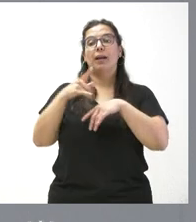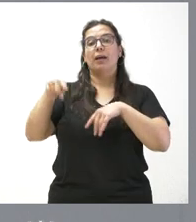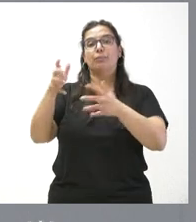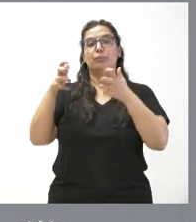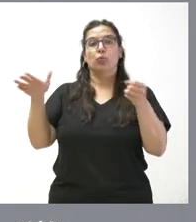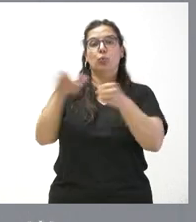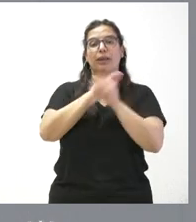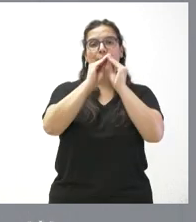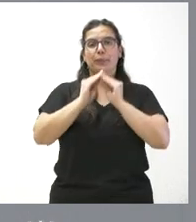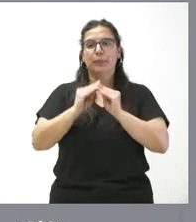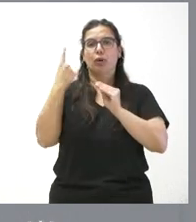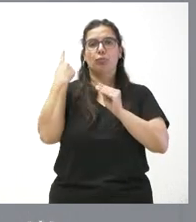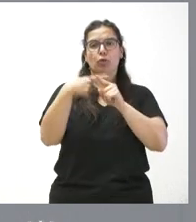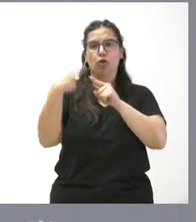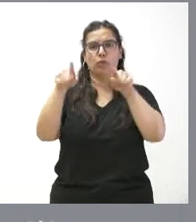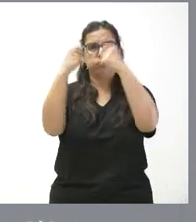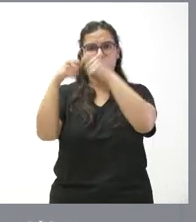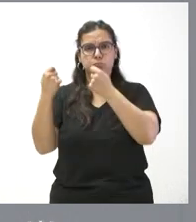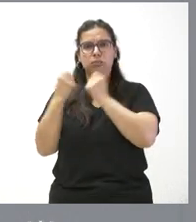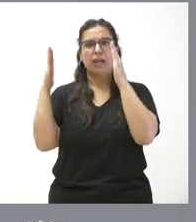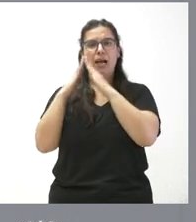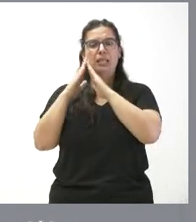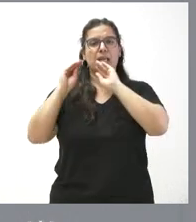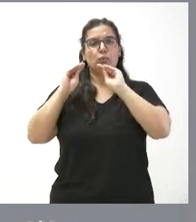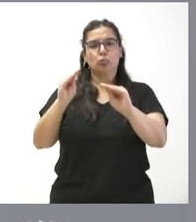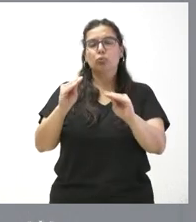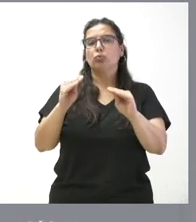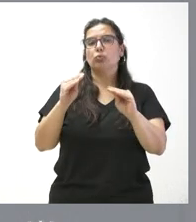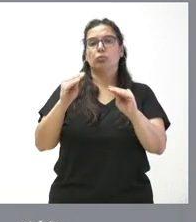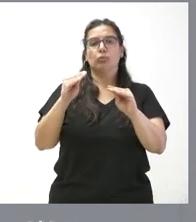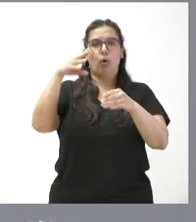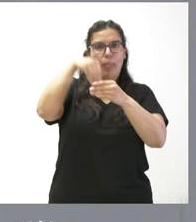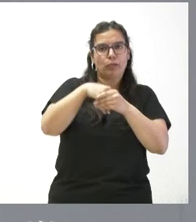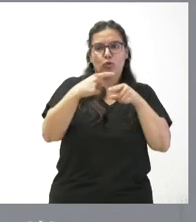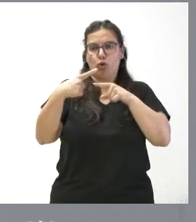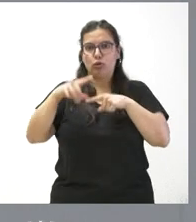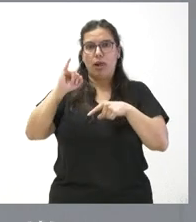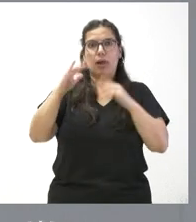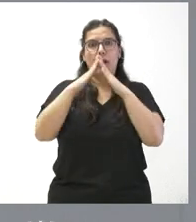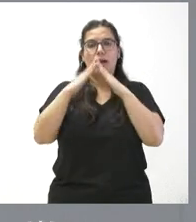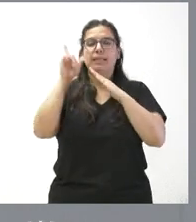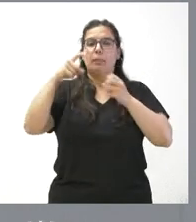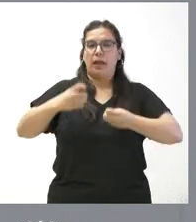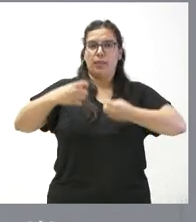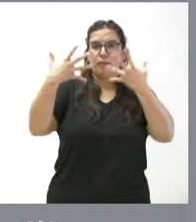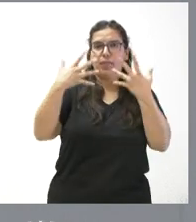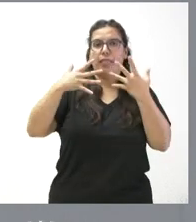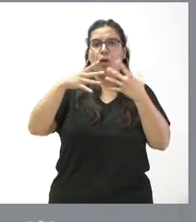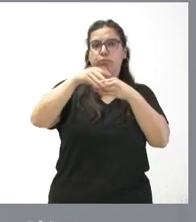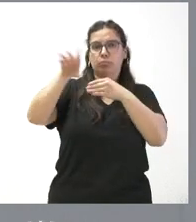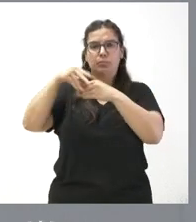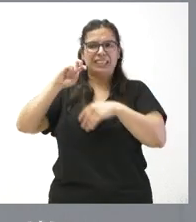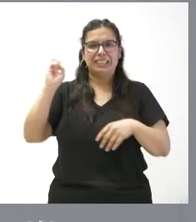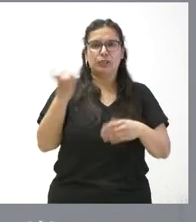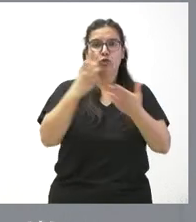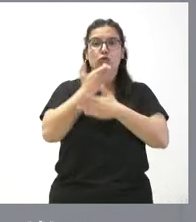coste en la reparación de los daños causados en las viviendas y en su homenaje doméstico, así como en las edificaciones complementarias que han resultado